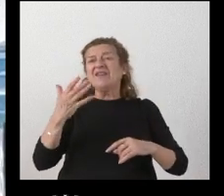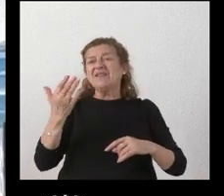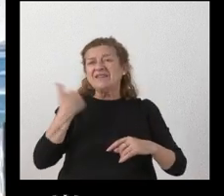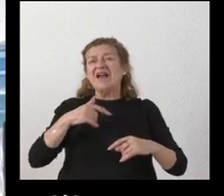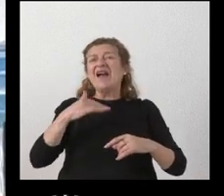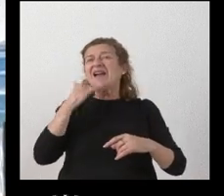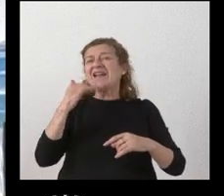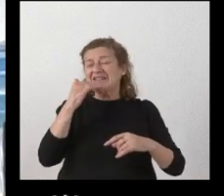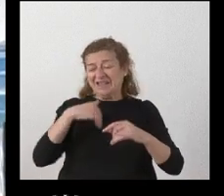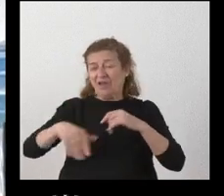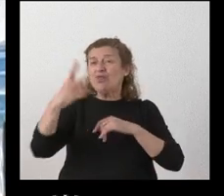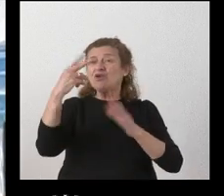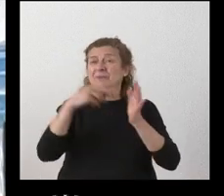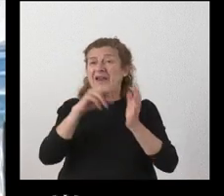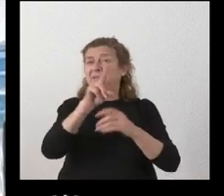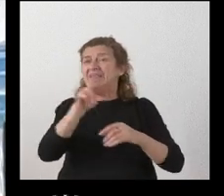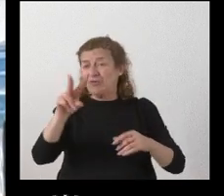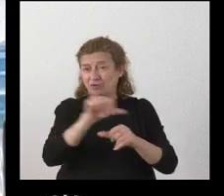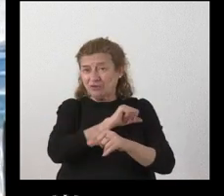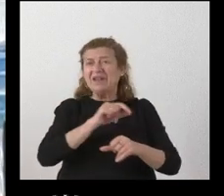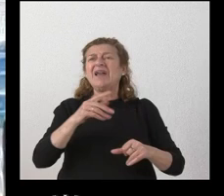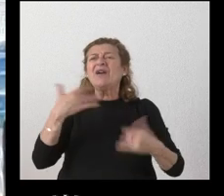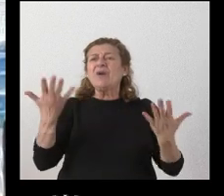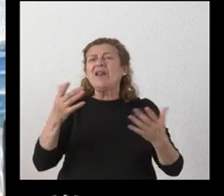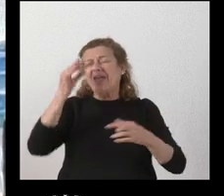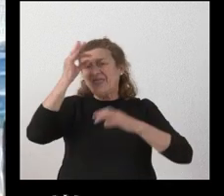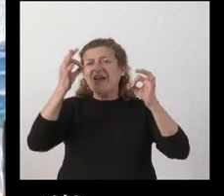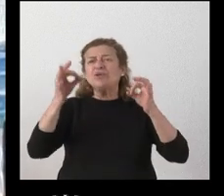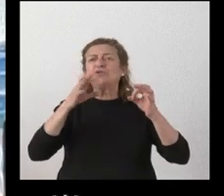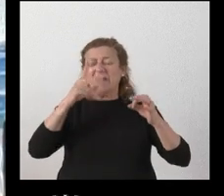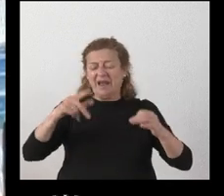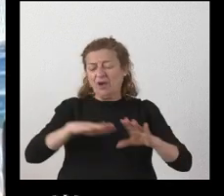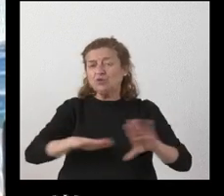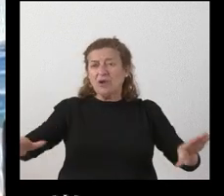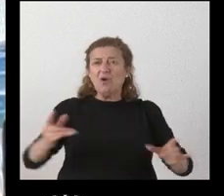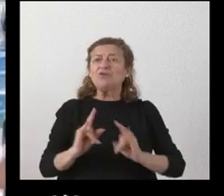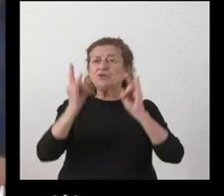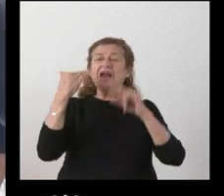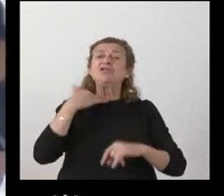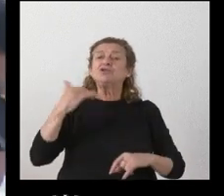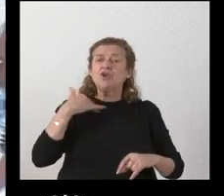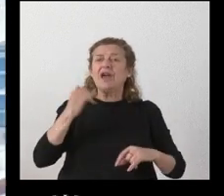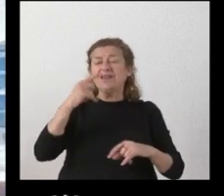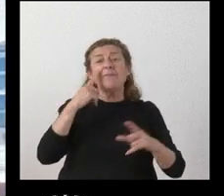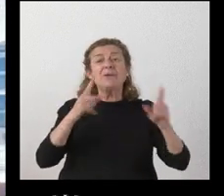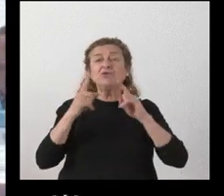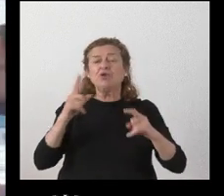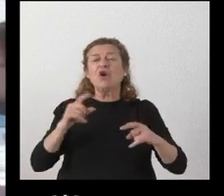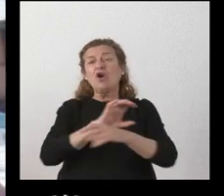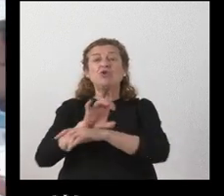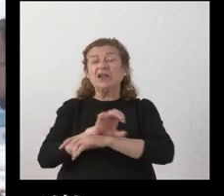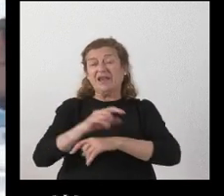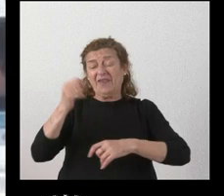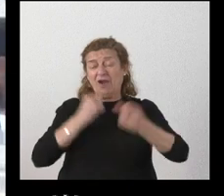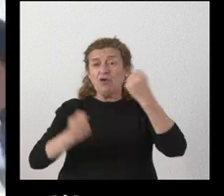2022 ¿cuáles son estos datos para el suelo industrial en Soria y la previsión de la Consejería de Economía y Hacienda para